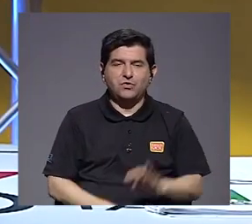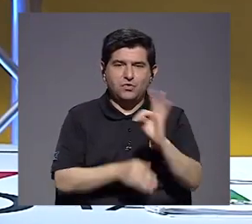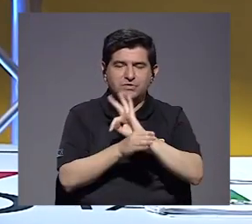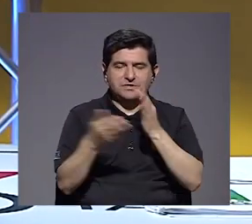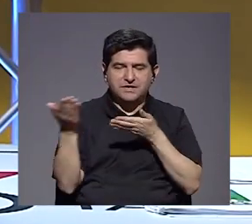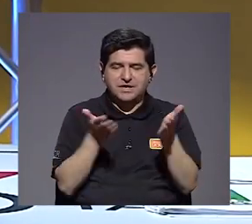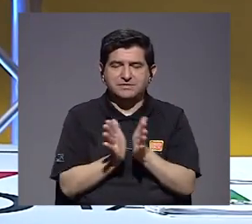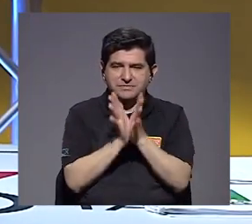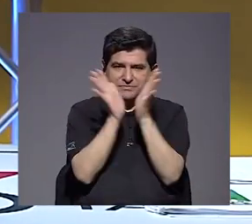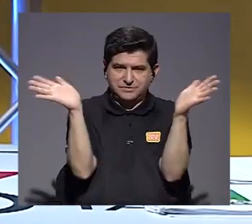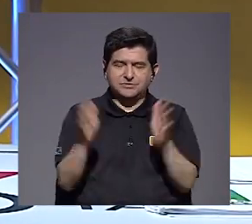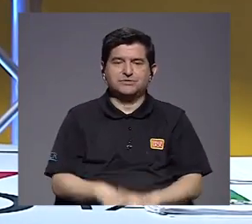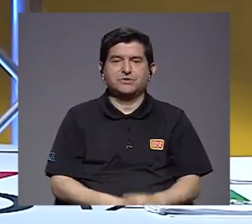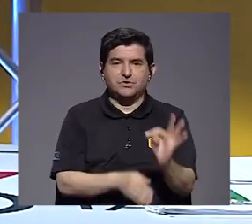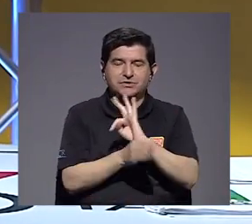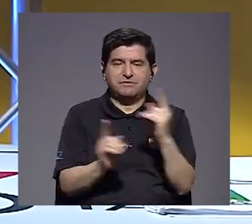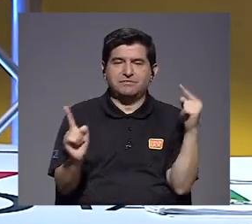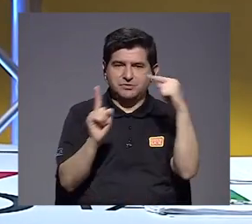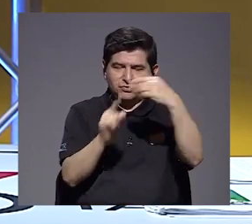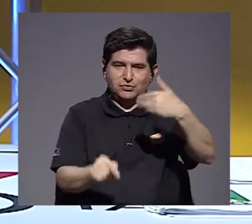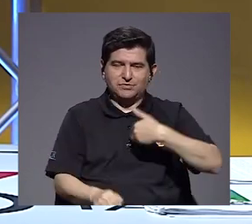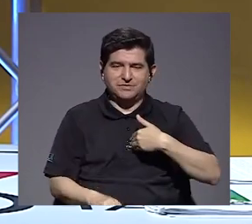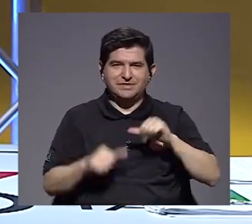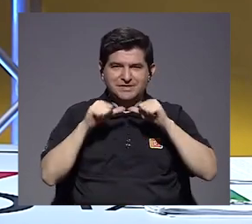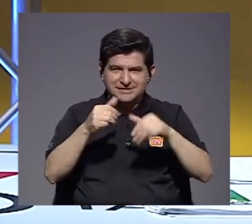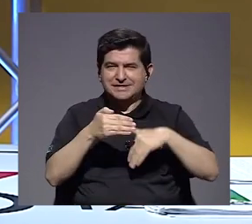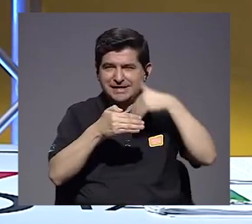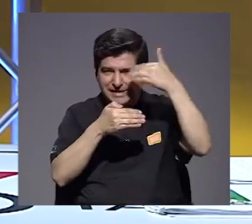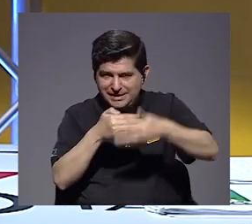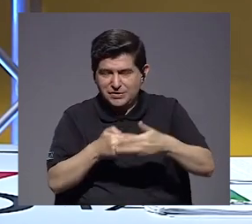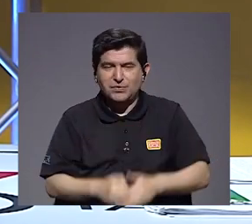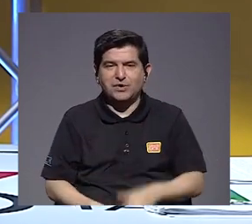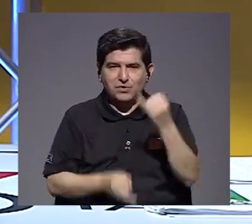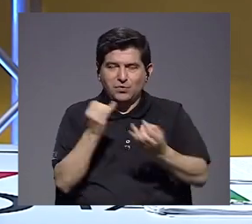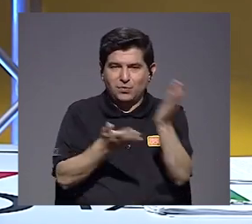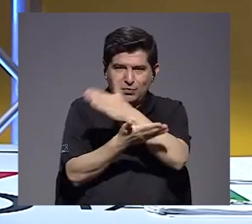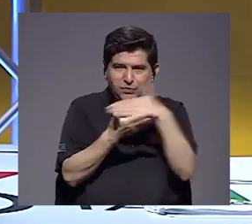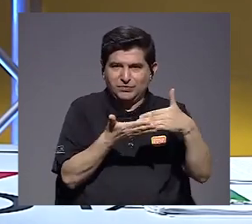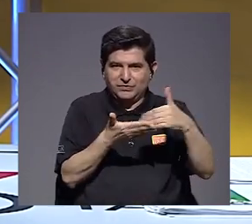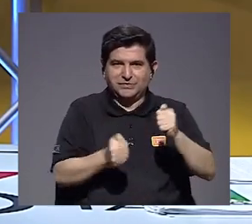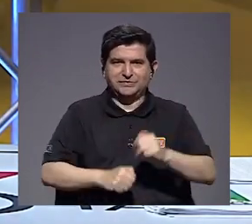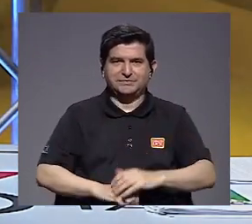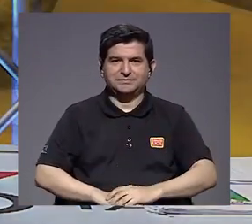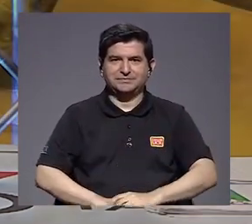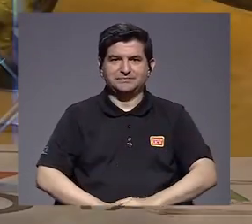televisión de servicio público y televisión consentido. Ya casi regresamos para el último bloque.